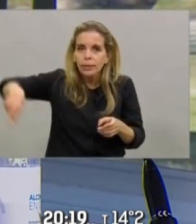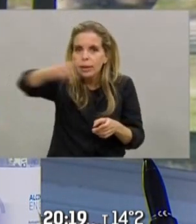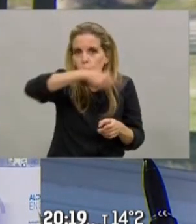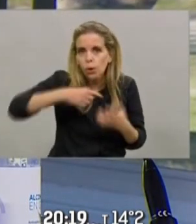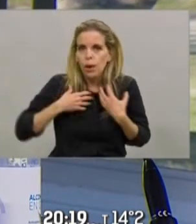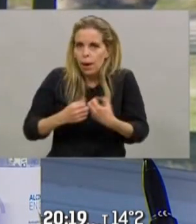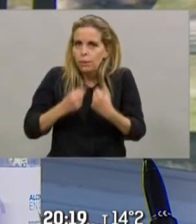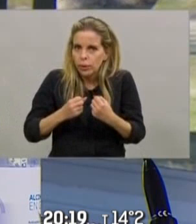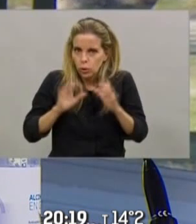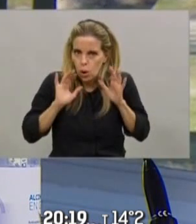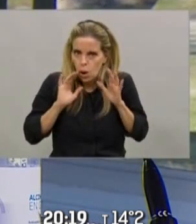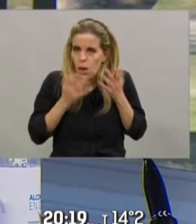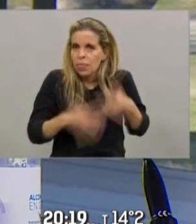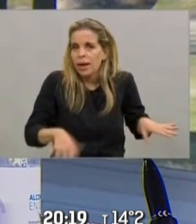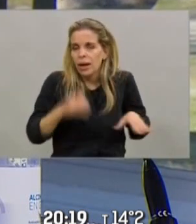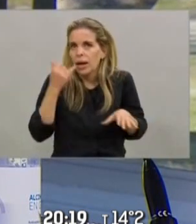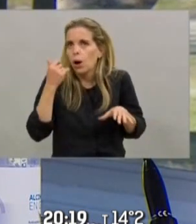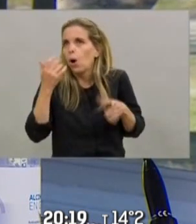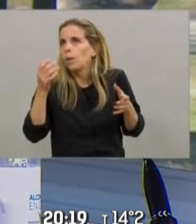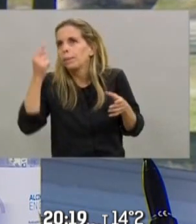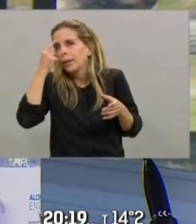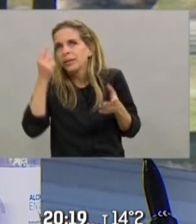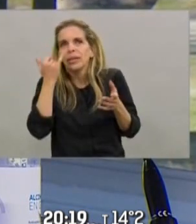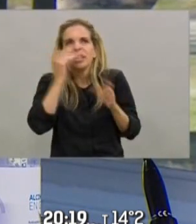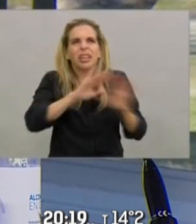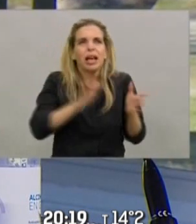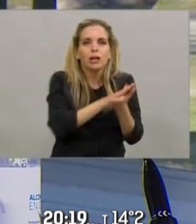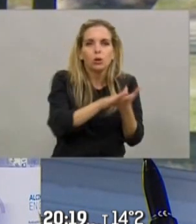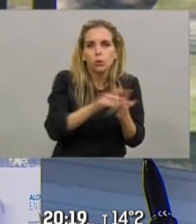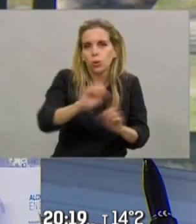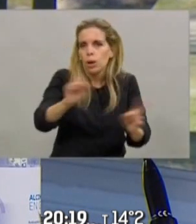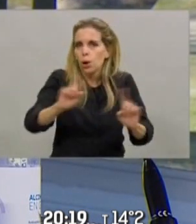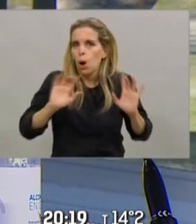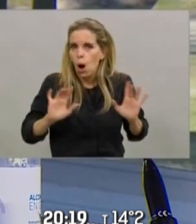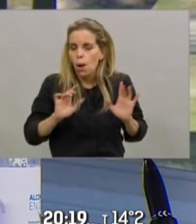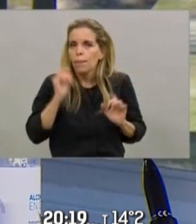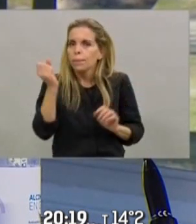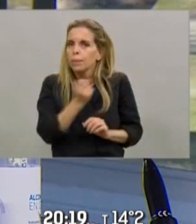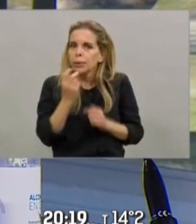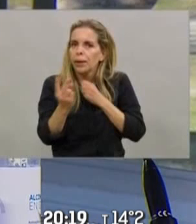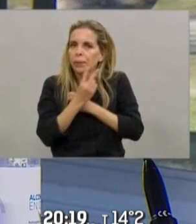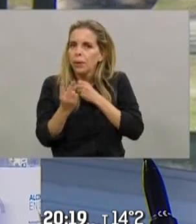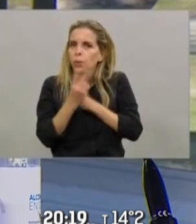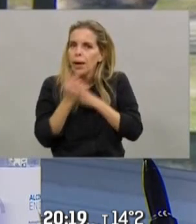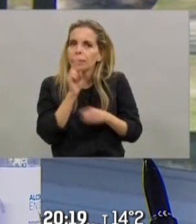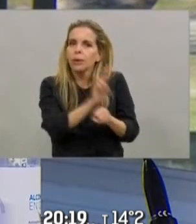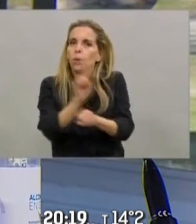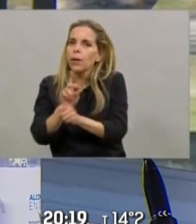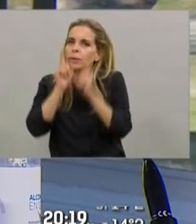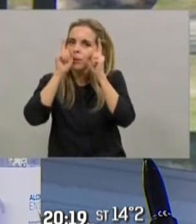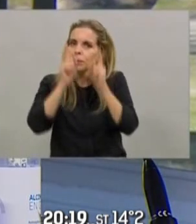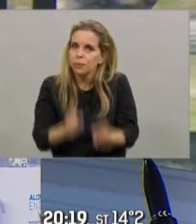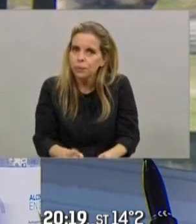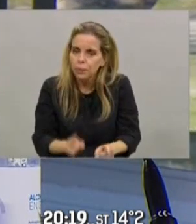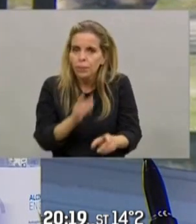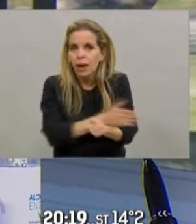de que nadie se relaje, muchísimo de que no metamos la pata cada uno porque esto no se ha logrado